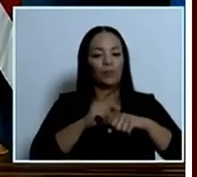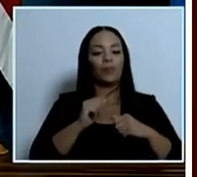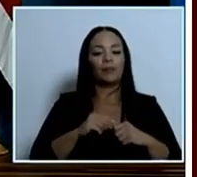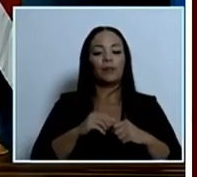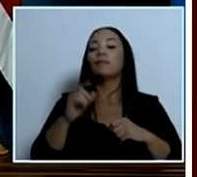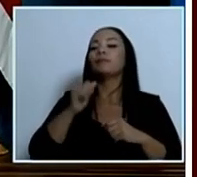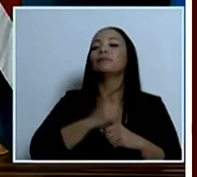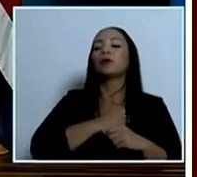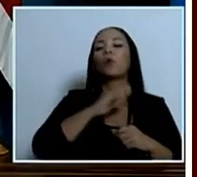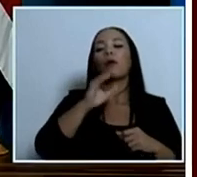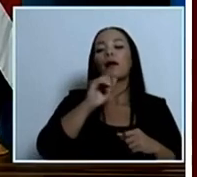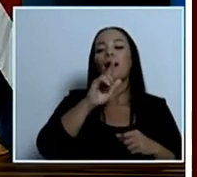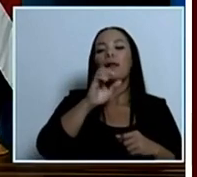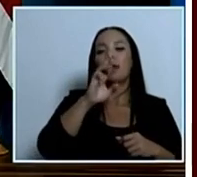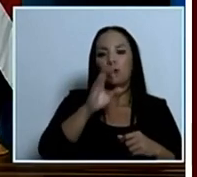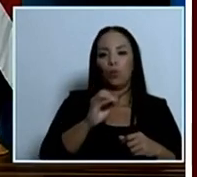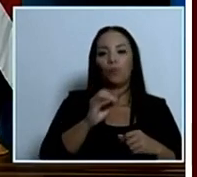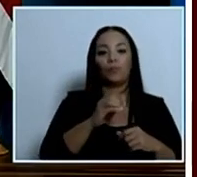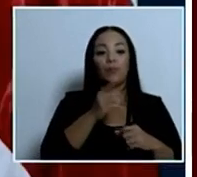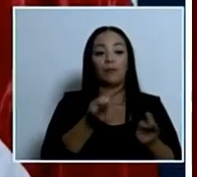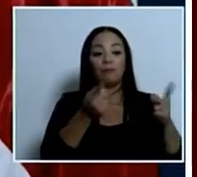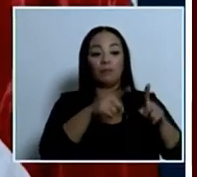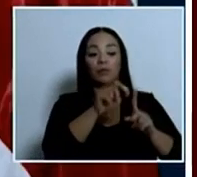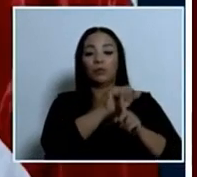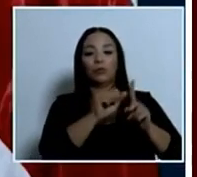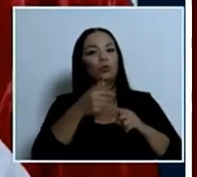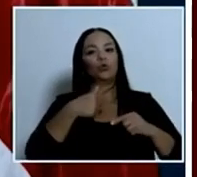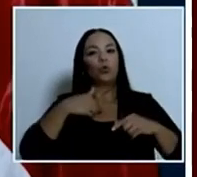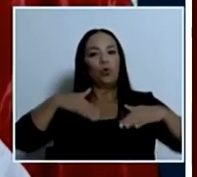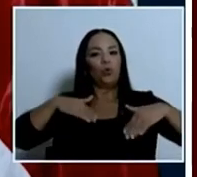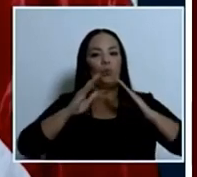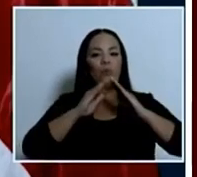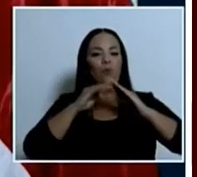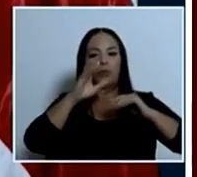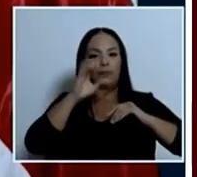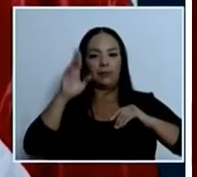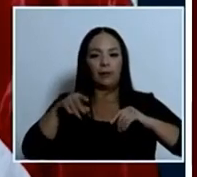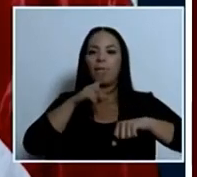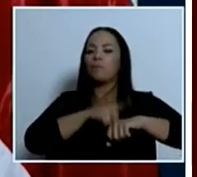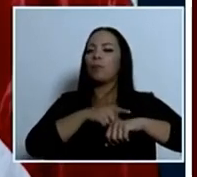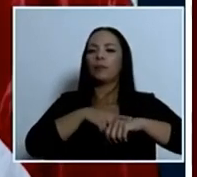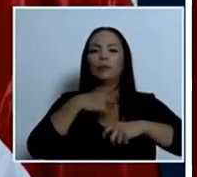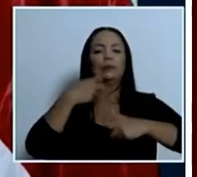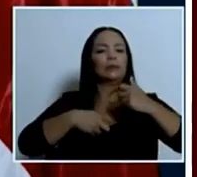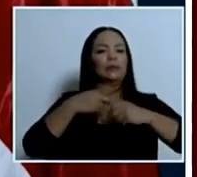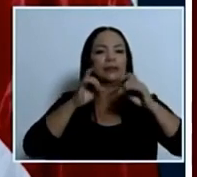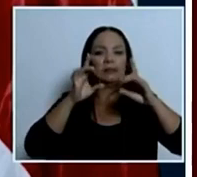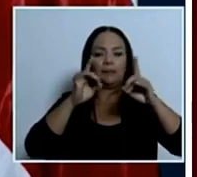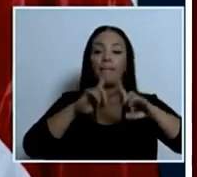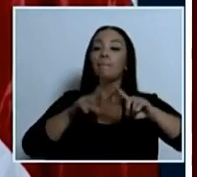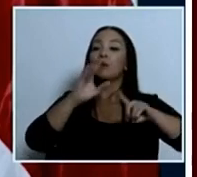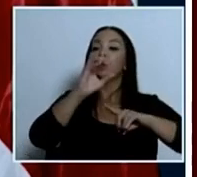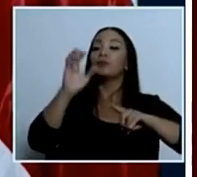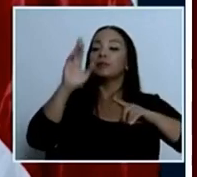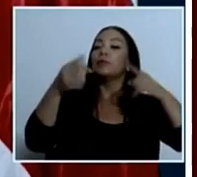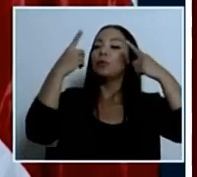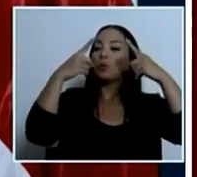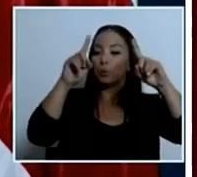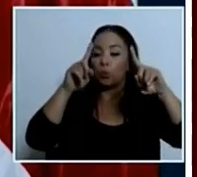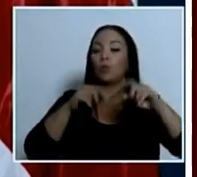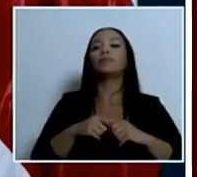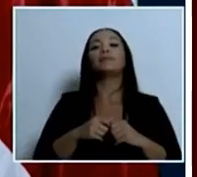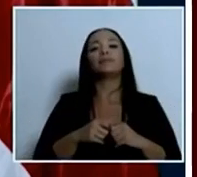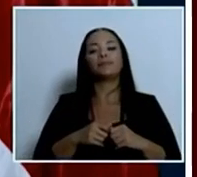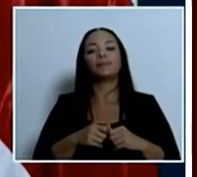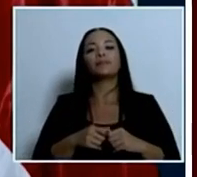Calero Calero perdón yo no vivía en Costa Rica fue un momento tenso de crisis Costa Rica logró ante los organismos